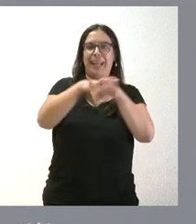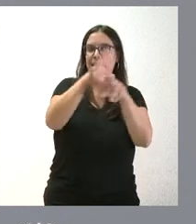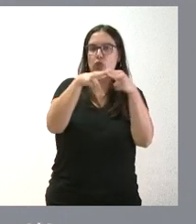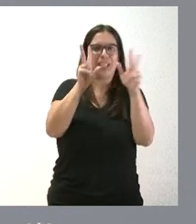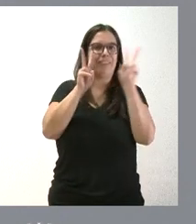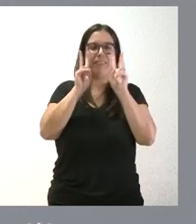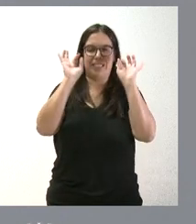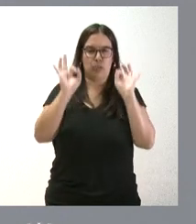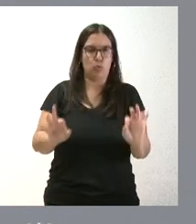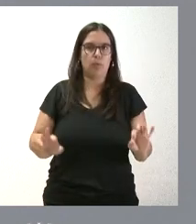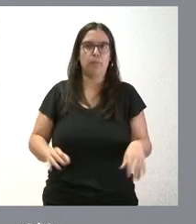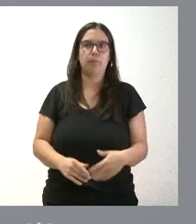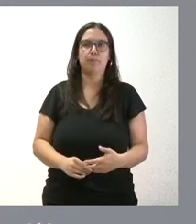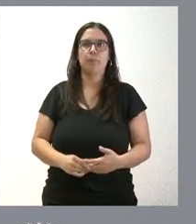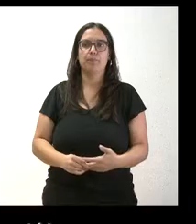lo estará viéndose también.